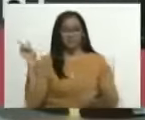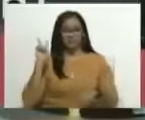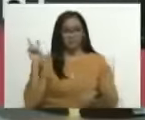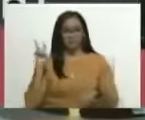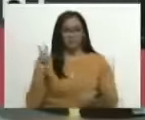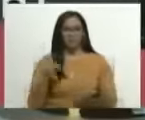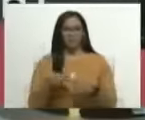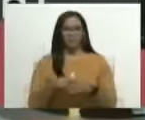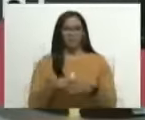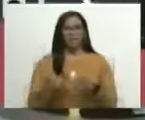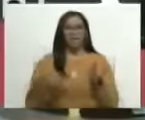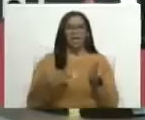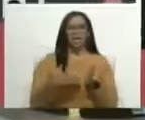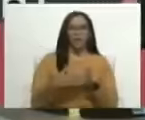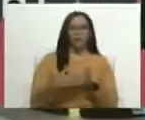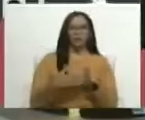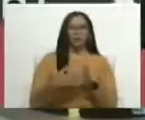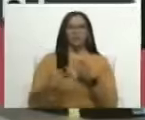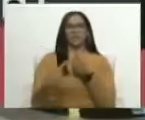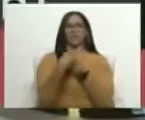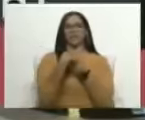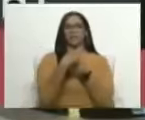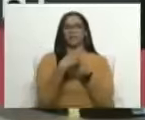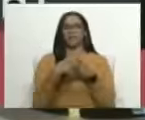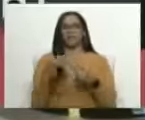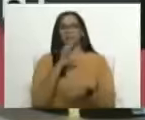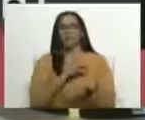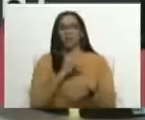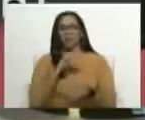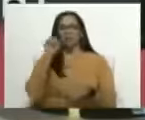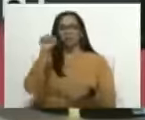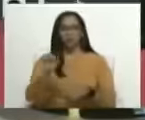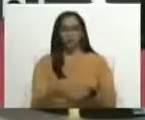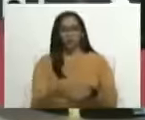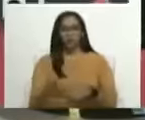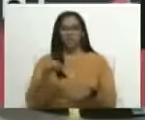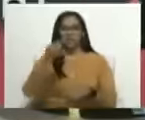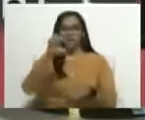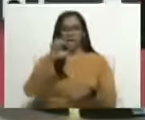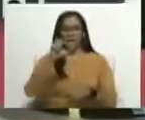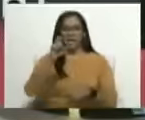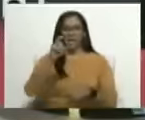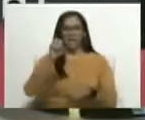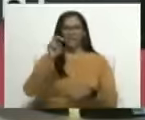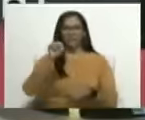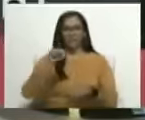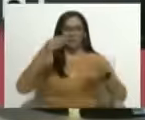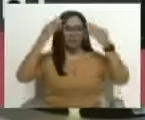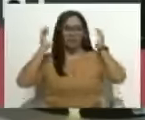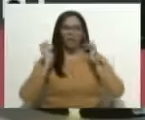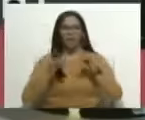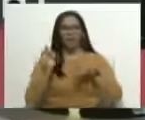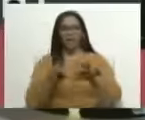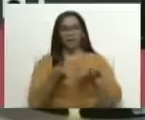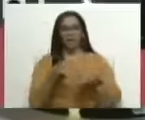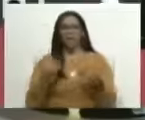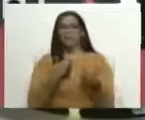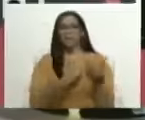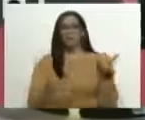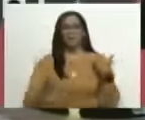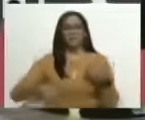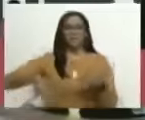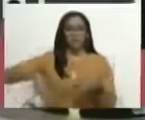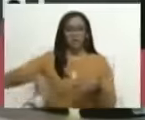En contra de la agresión del Comando Sur, de la Exxon Móvil, de Luis Almagro, del presidente de